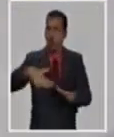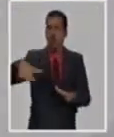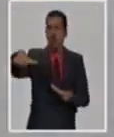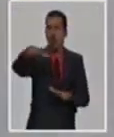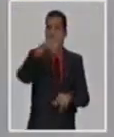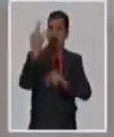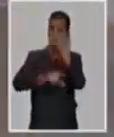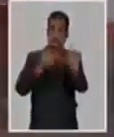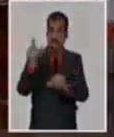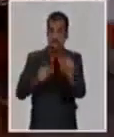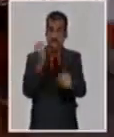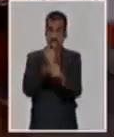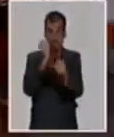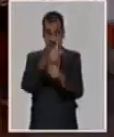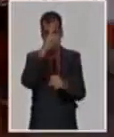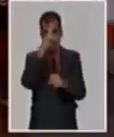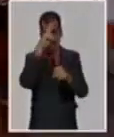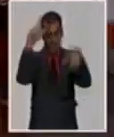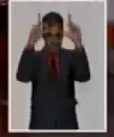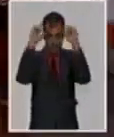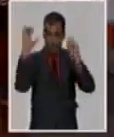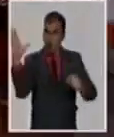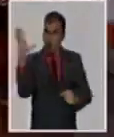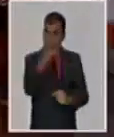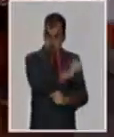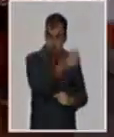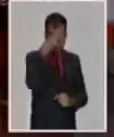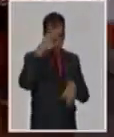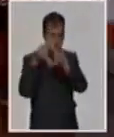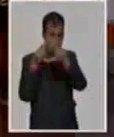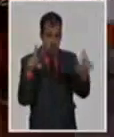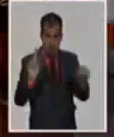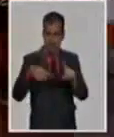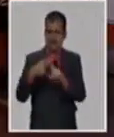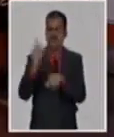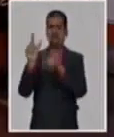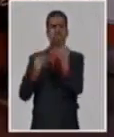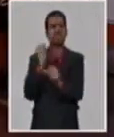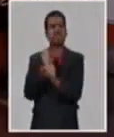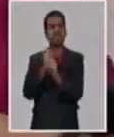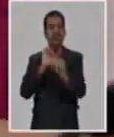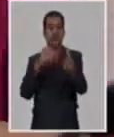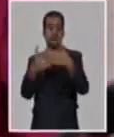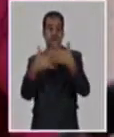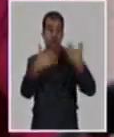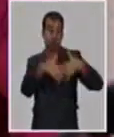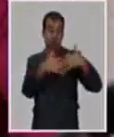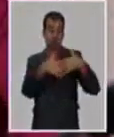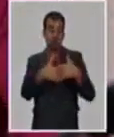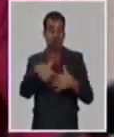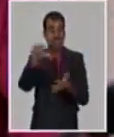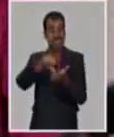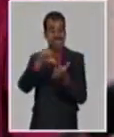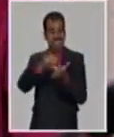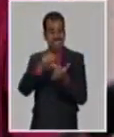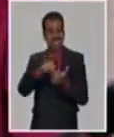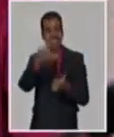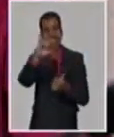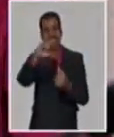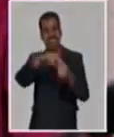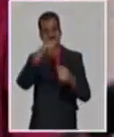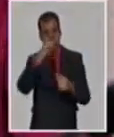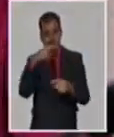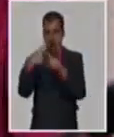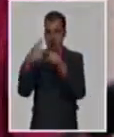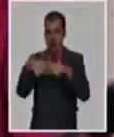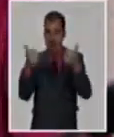Pharma, entre todos somos alrededor de 490 mil, ¿de acuerdo? Y ese avance va también en toda esta